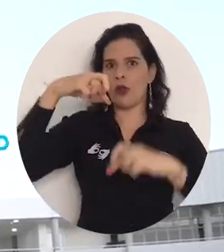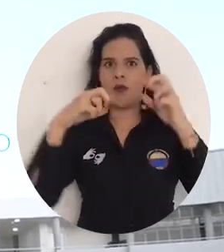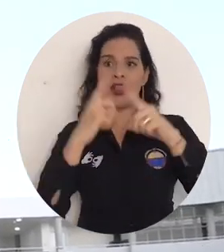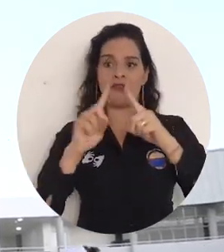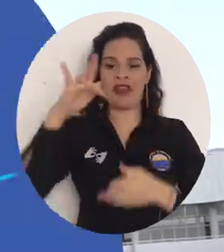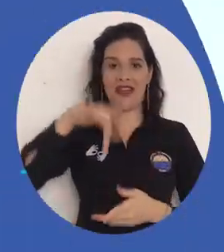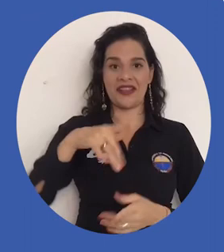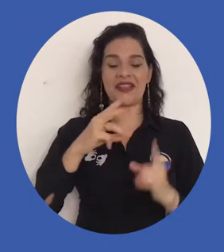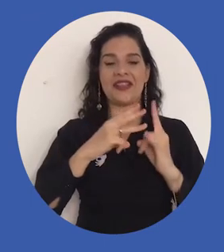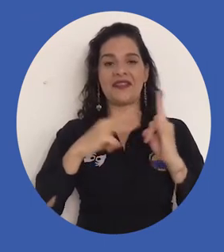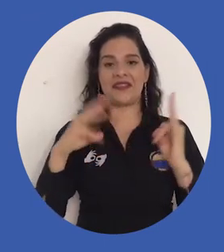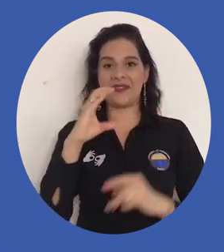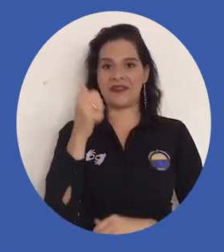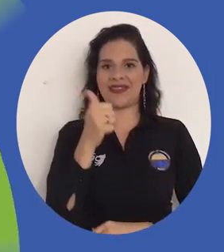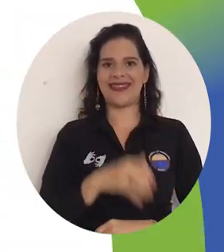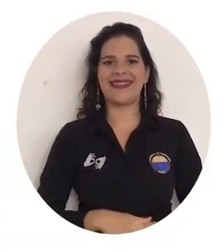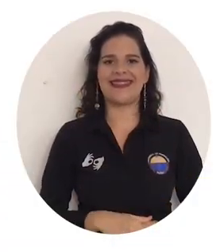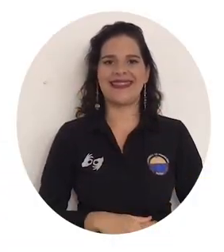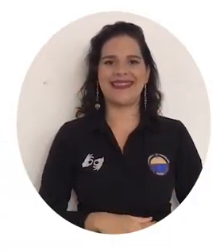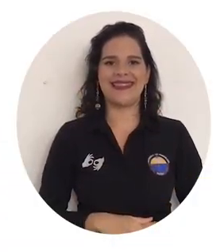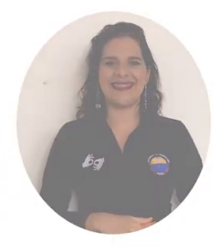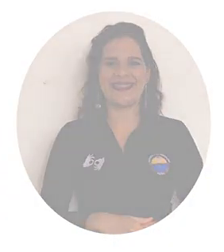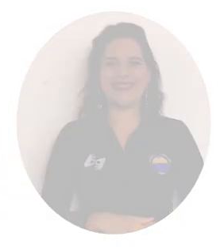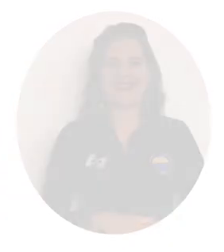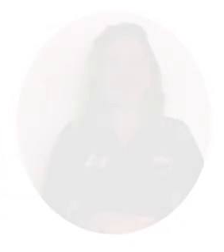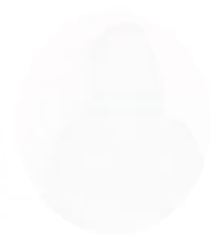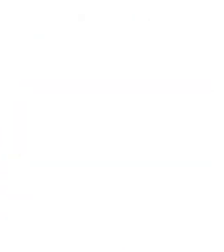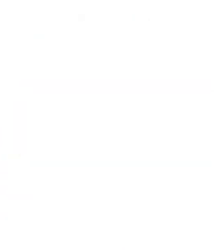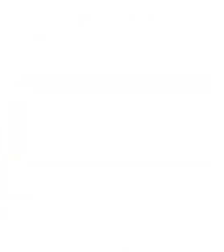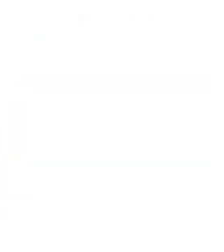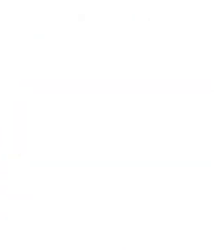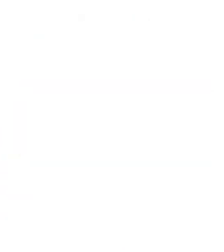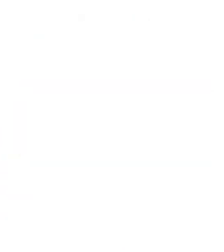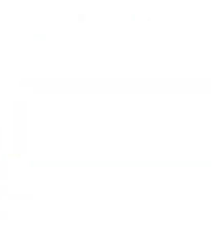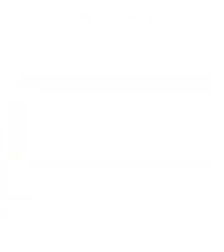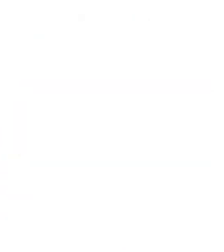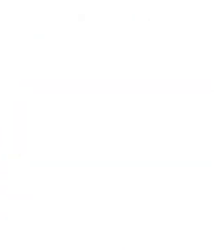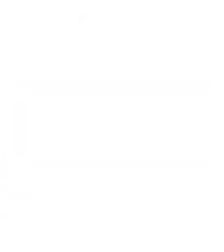Universidad de Maddalena, aún más incluyente e innovadora.